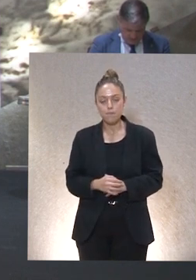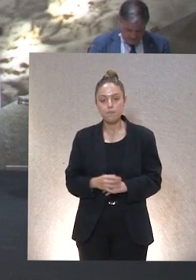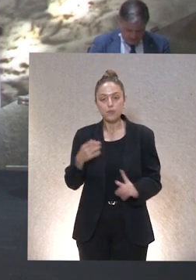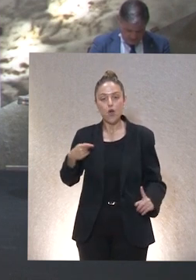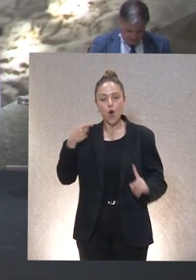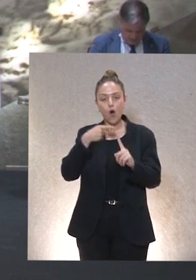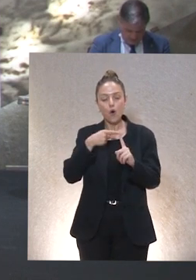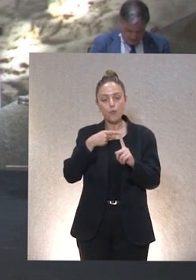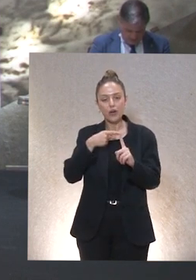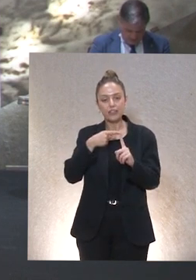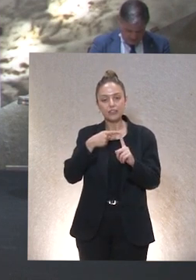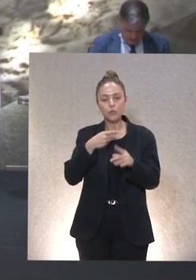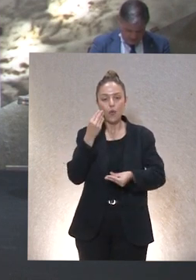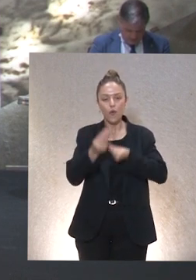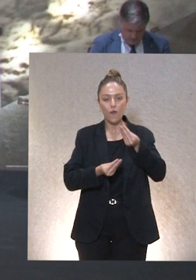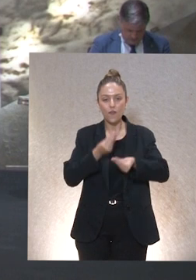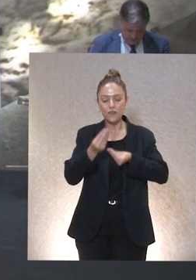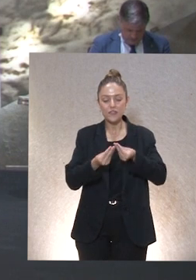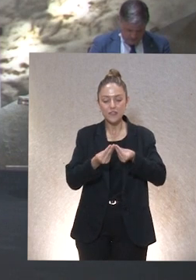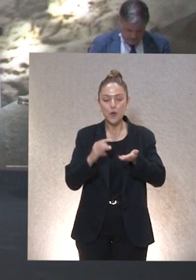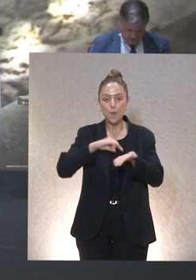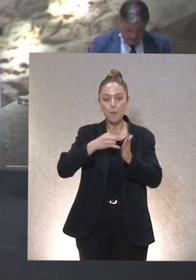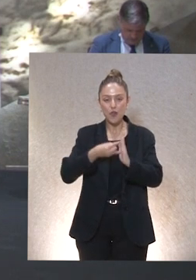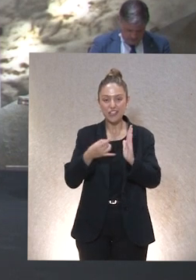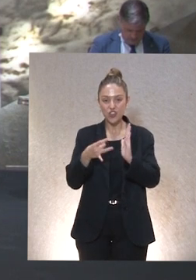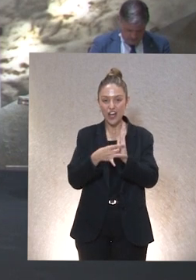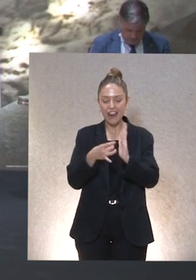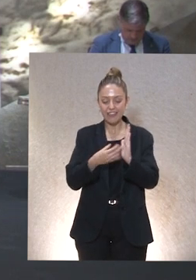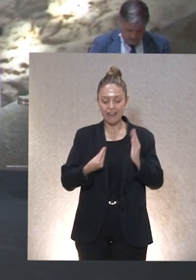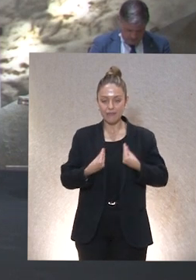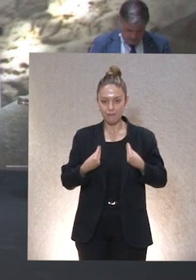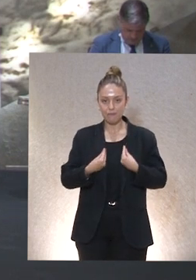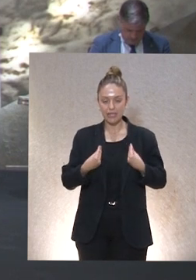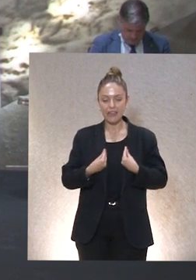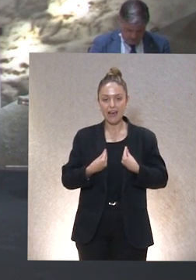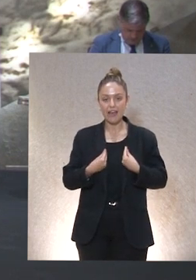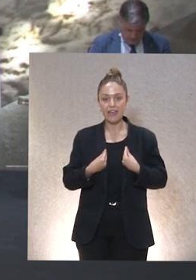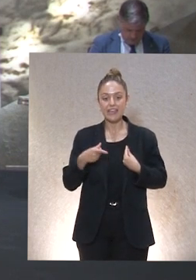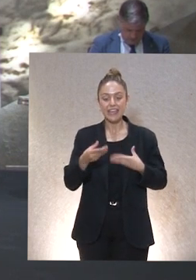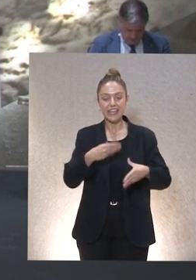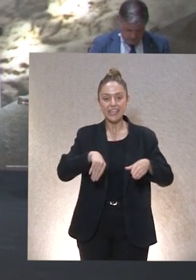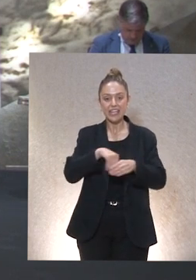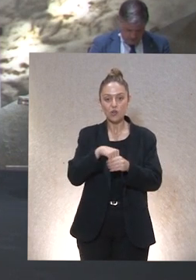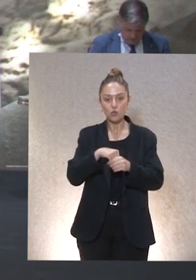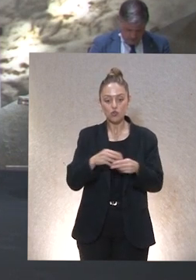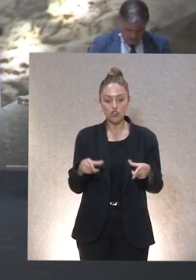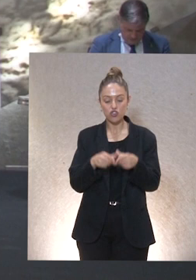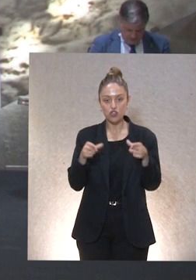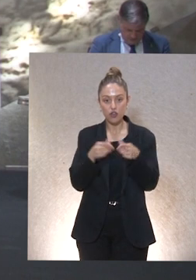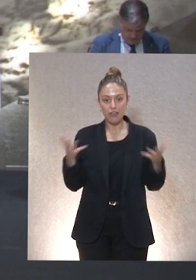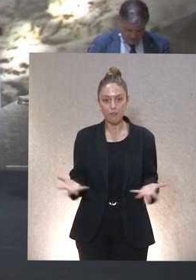objetivo de desarrollar siempre un proyecto de calidad de vida y promover su inclusión en una sociedad